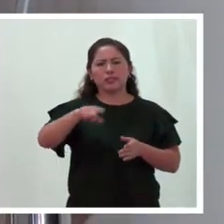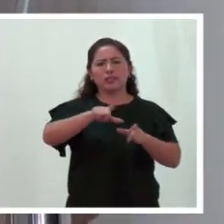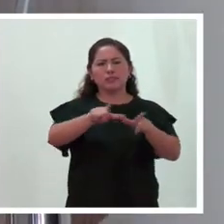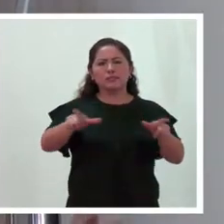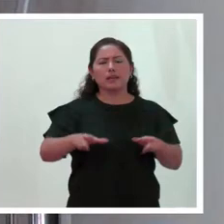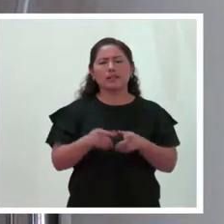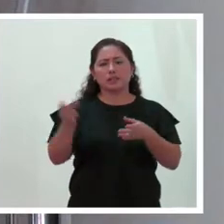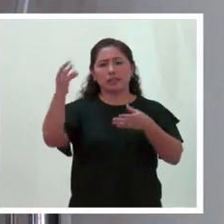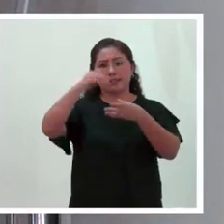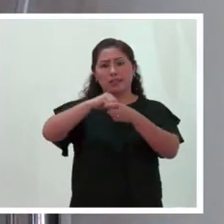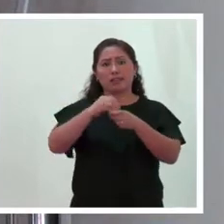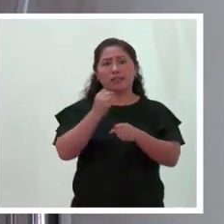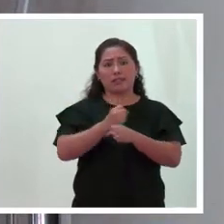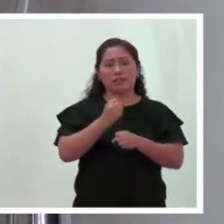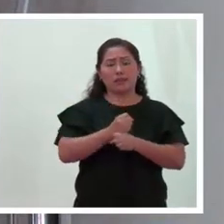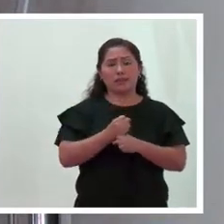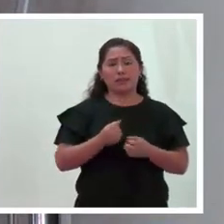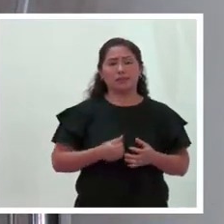trabajo subordinado.